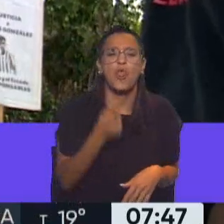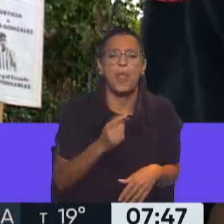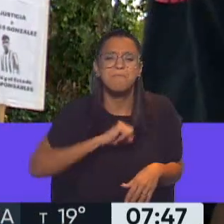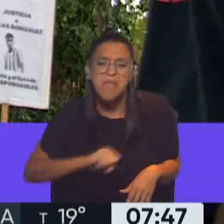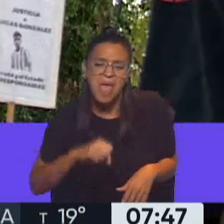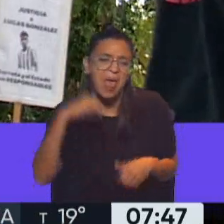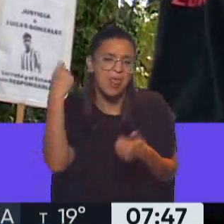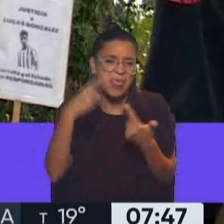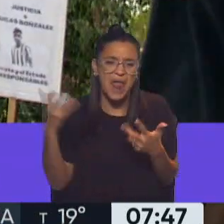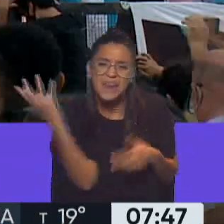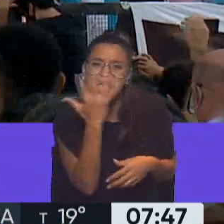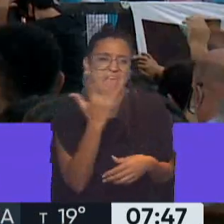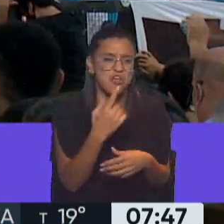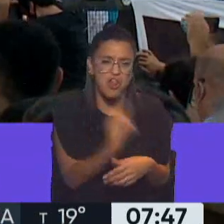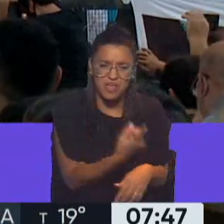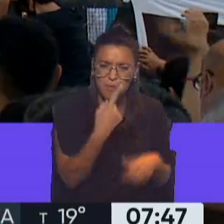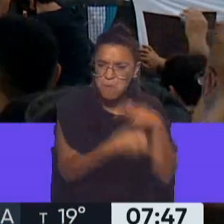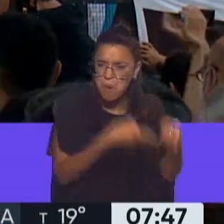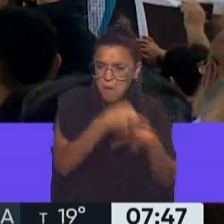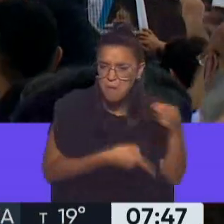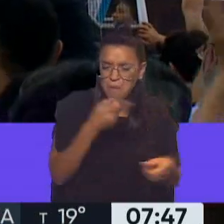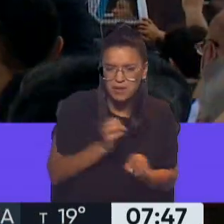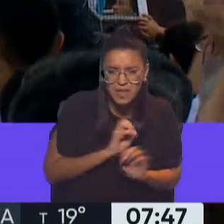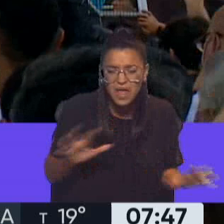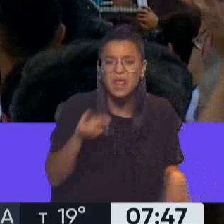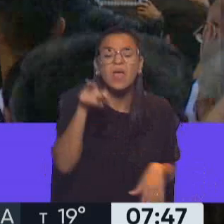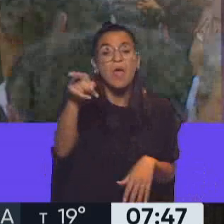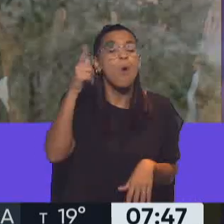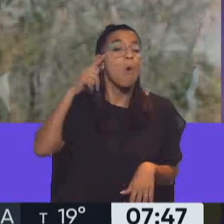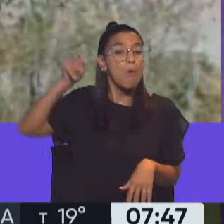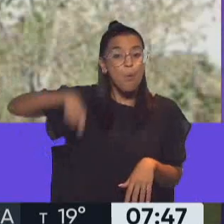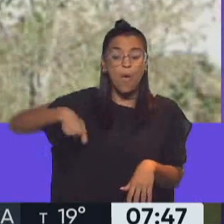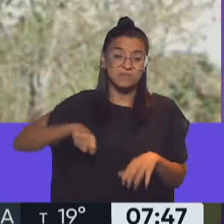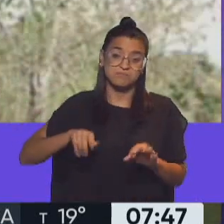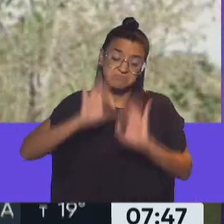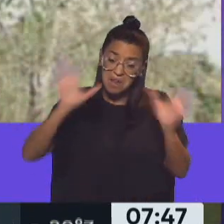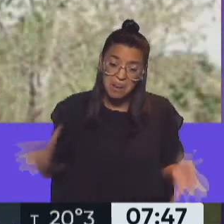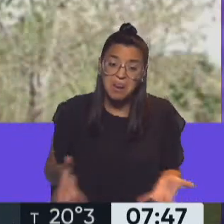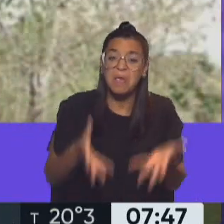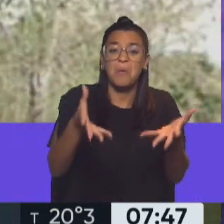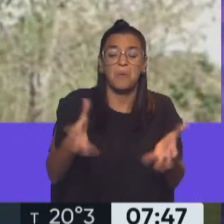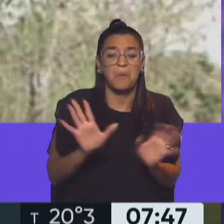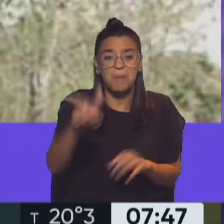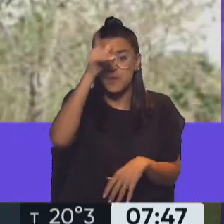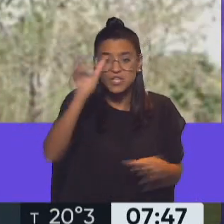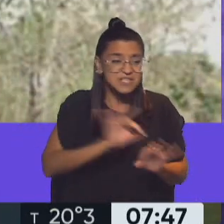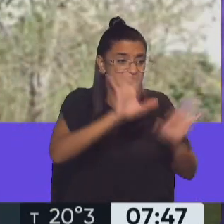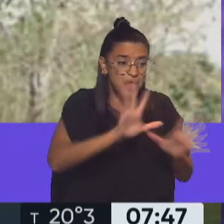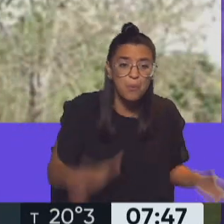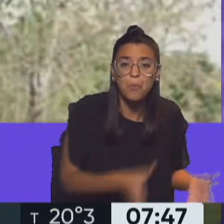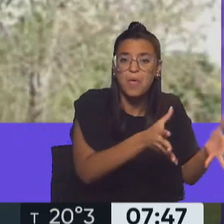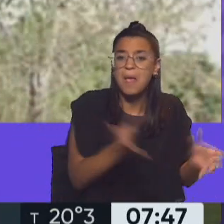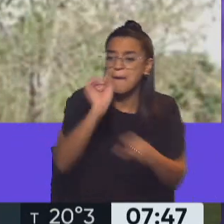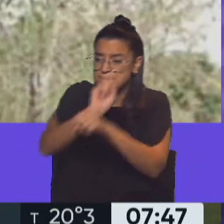estructural, negro, de todo le dijeron. Ese juez dejó libre a los policías, asesinos